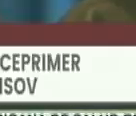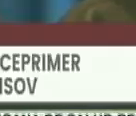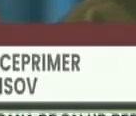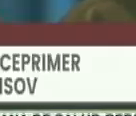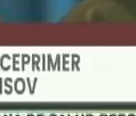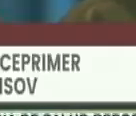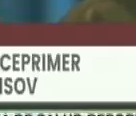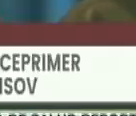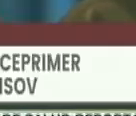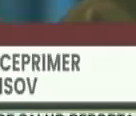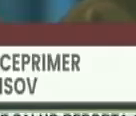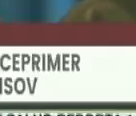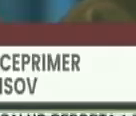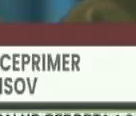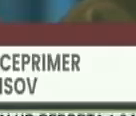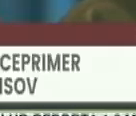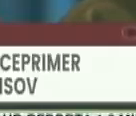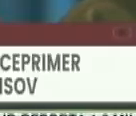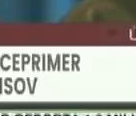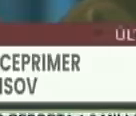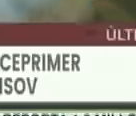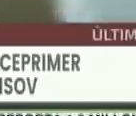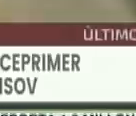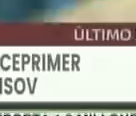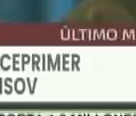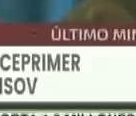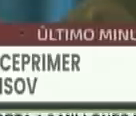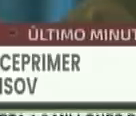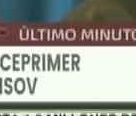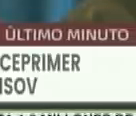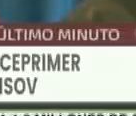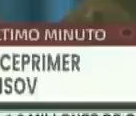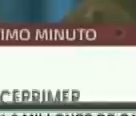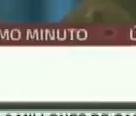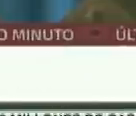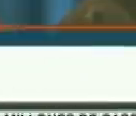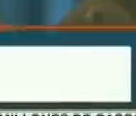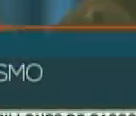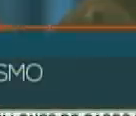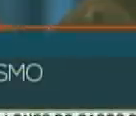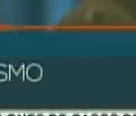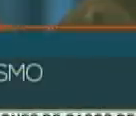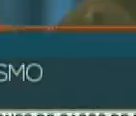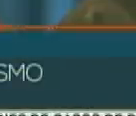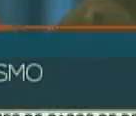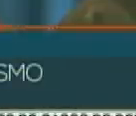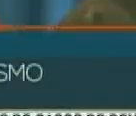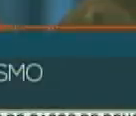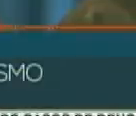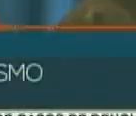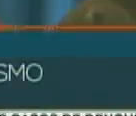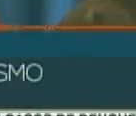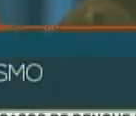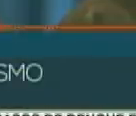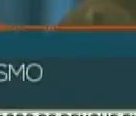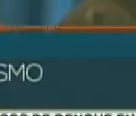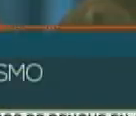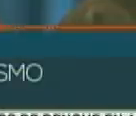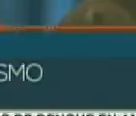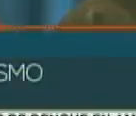muy agradecidos con el canciller ministro de Relaciones Exteriores, Sergey Lavrov, por habernos recibido